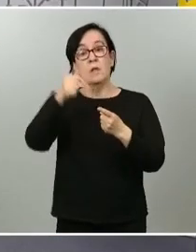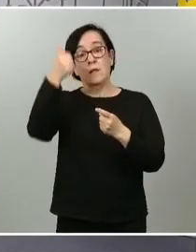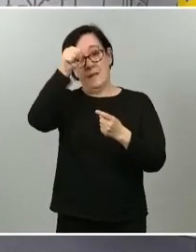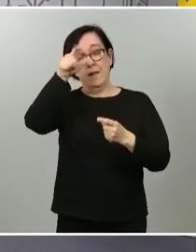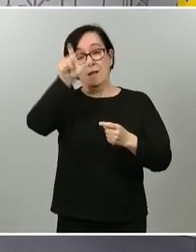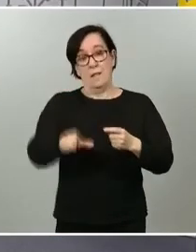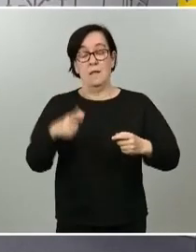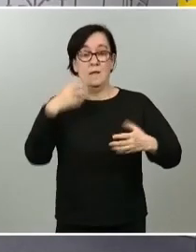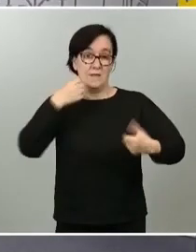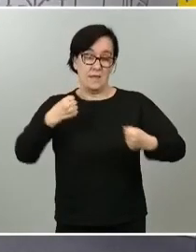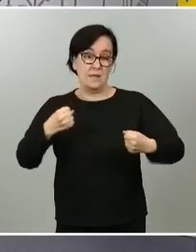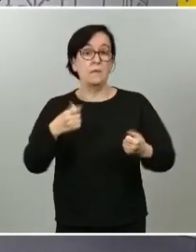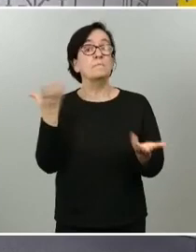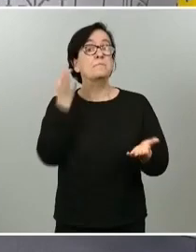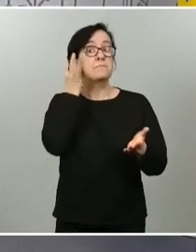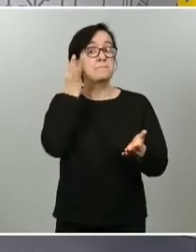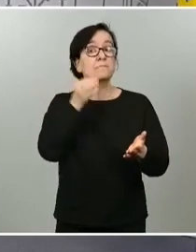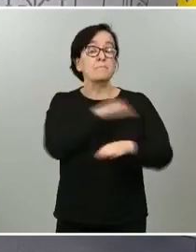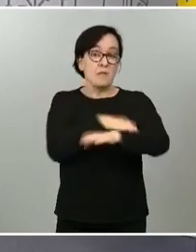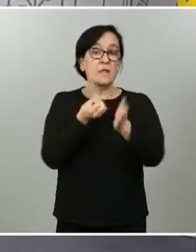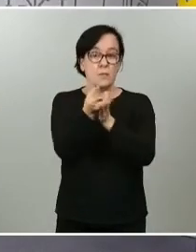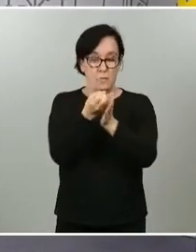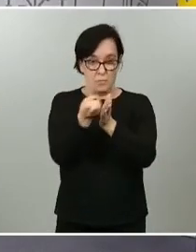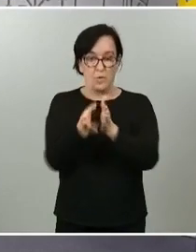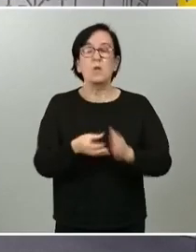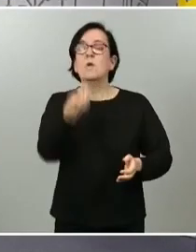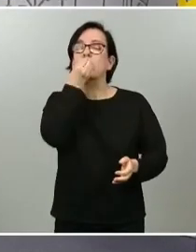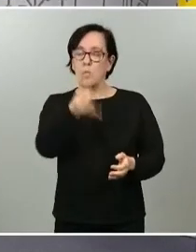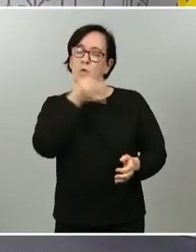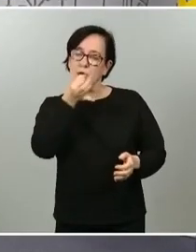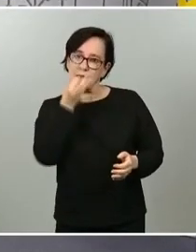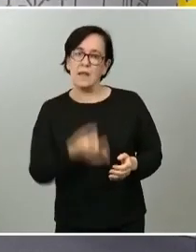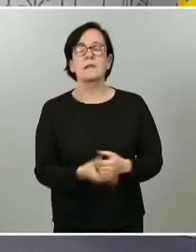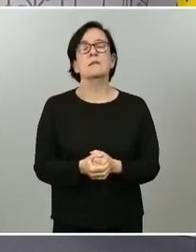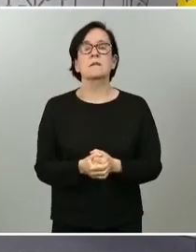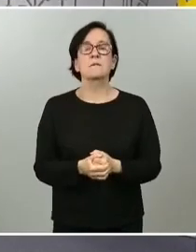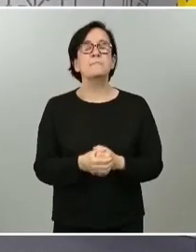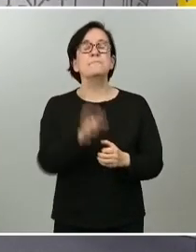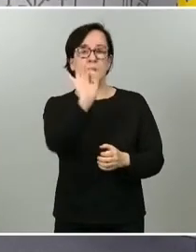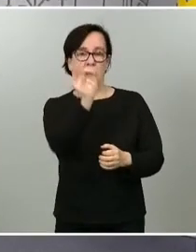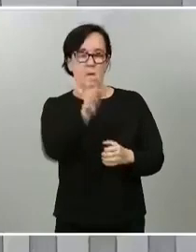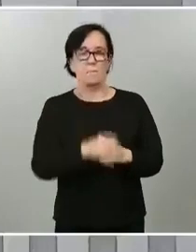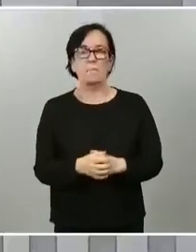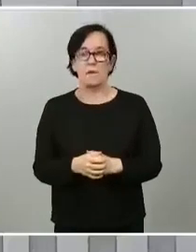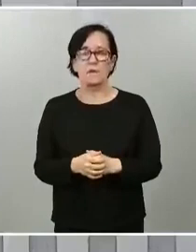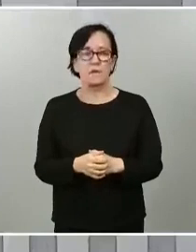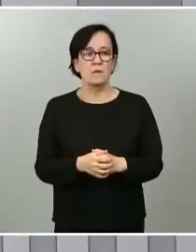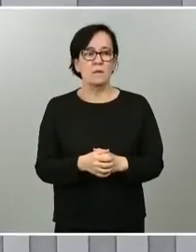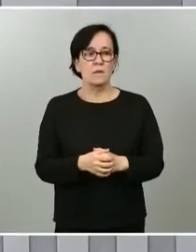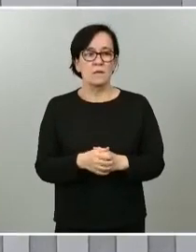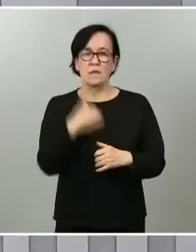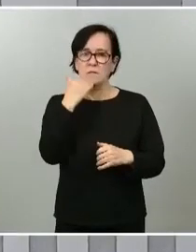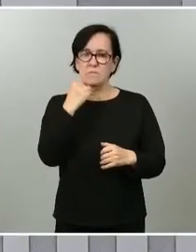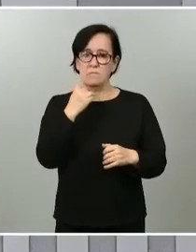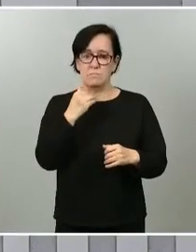Illa. Ministra portavoz, muy buenas tardes. Muy buenas tardes, muchas gracias, Miguel Ángel. Efectivamente, faltan menos de 24